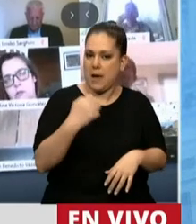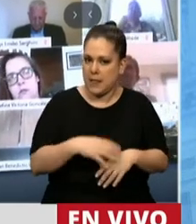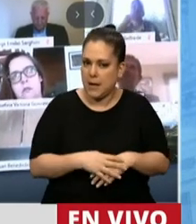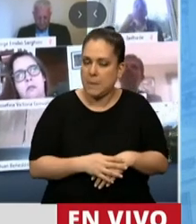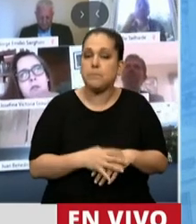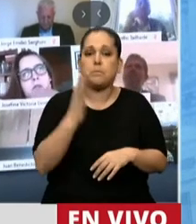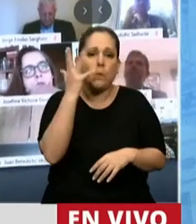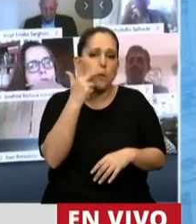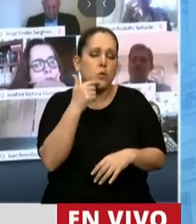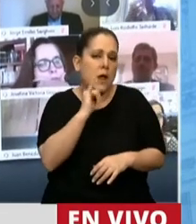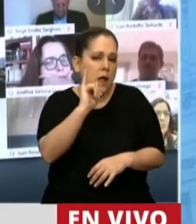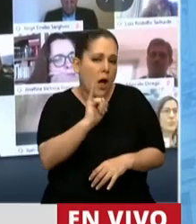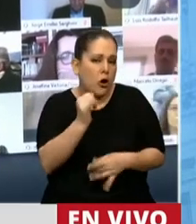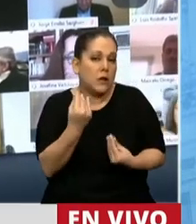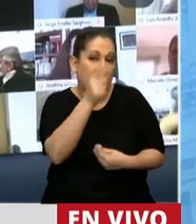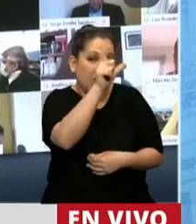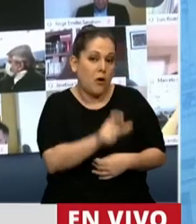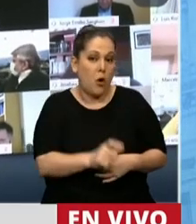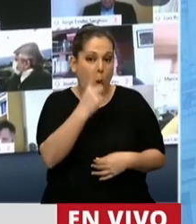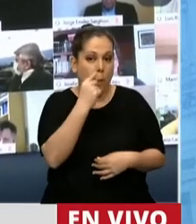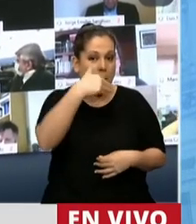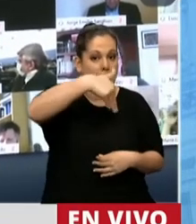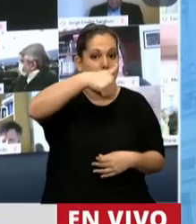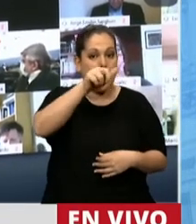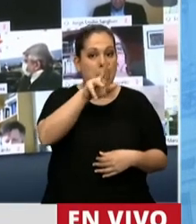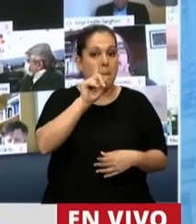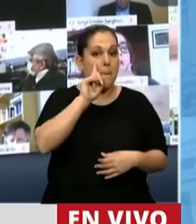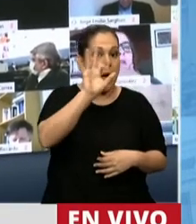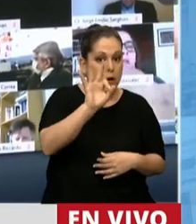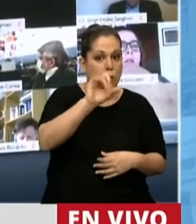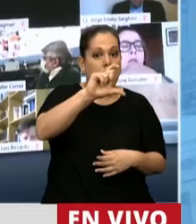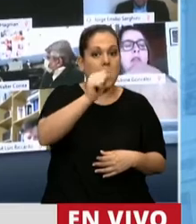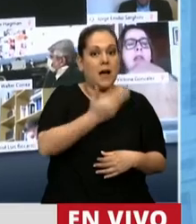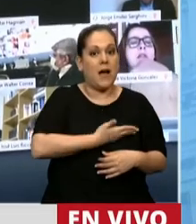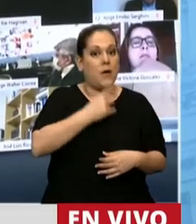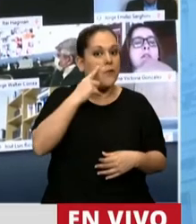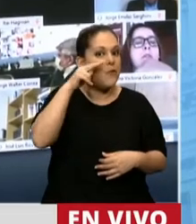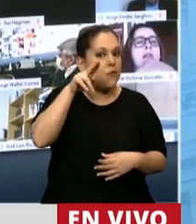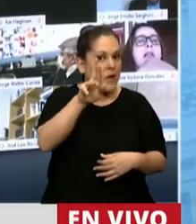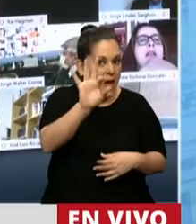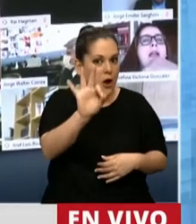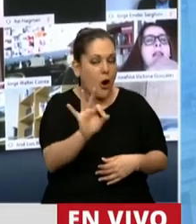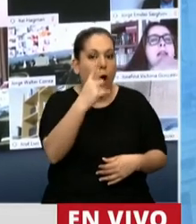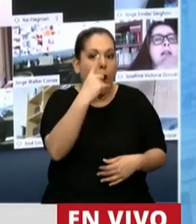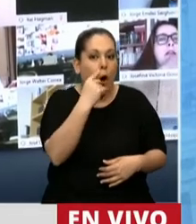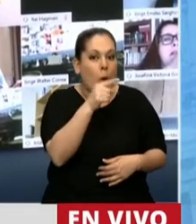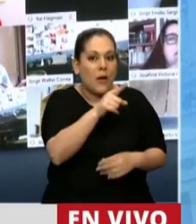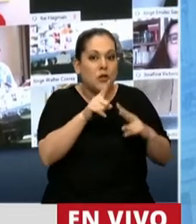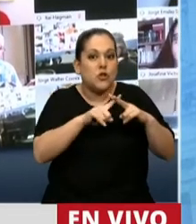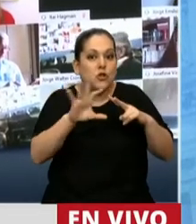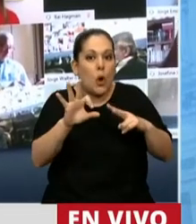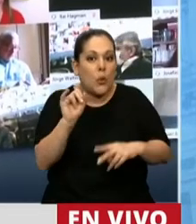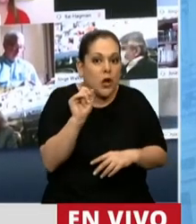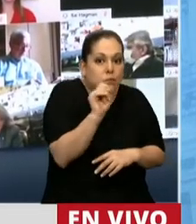comentar que Mario Cafiero, cuyo sobrino está en este mismo momento presentando su